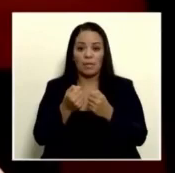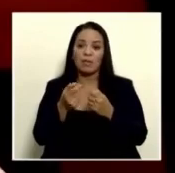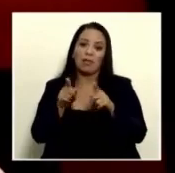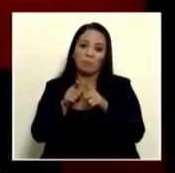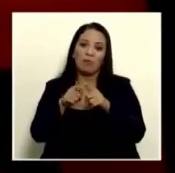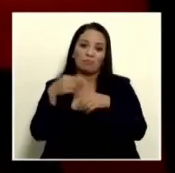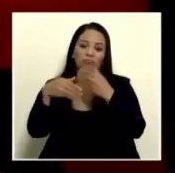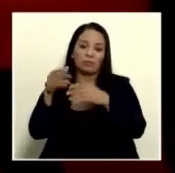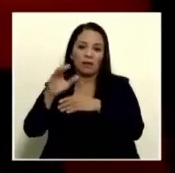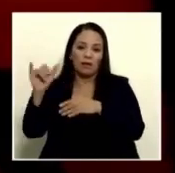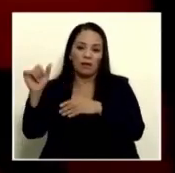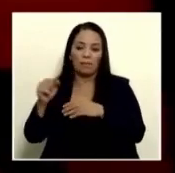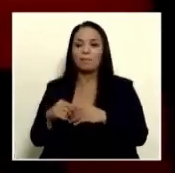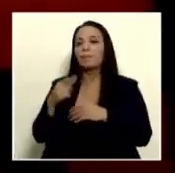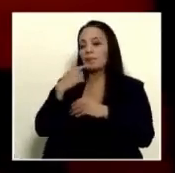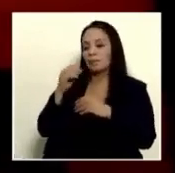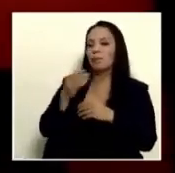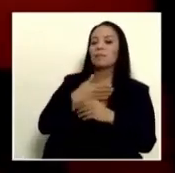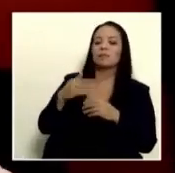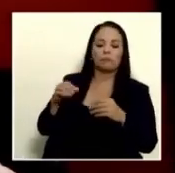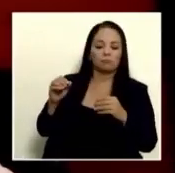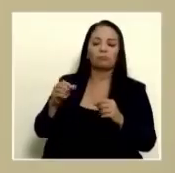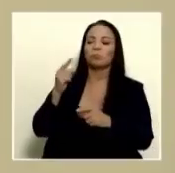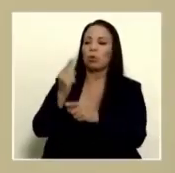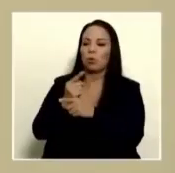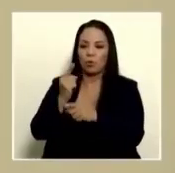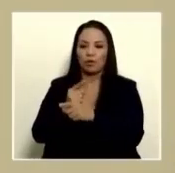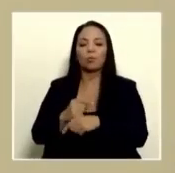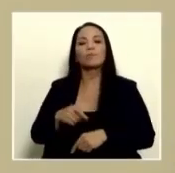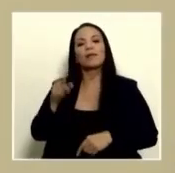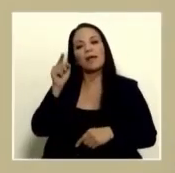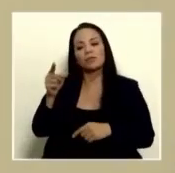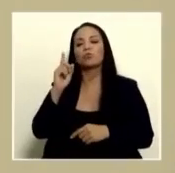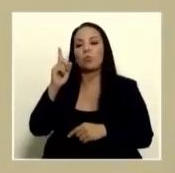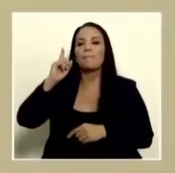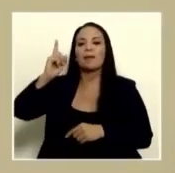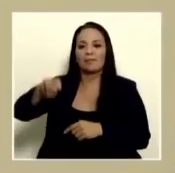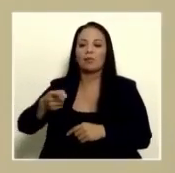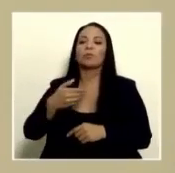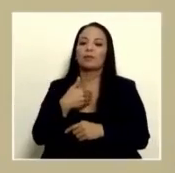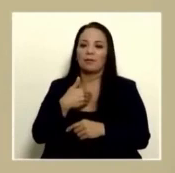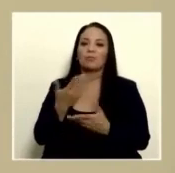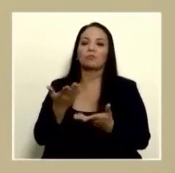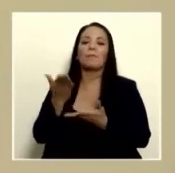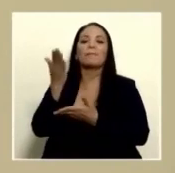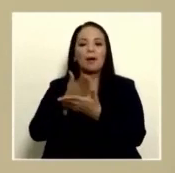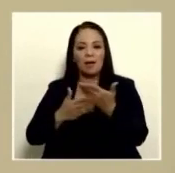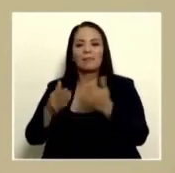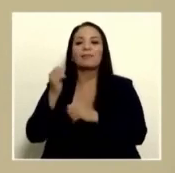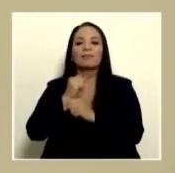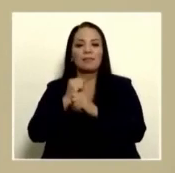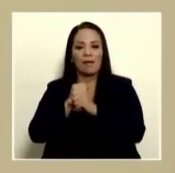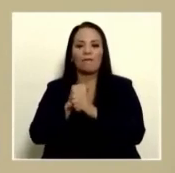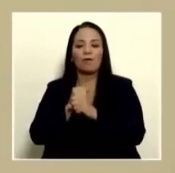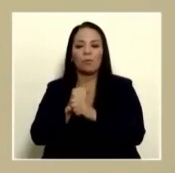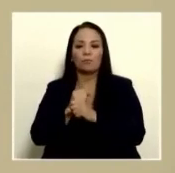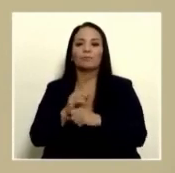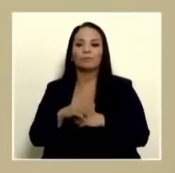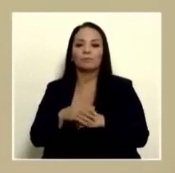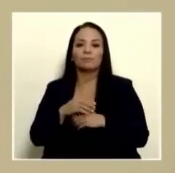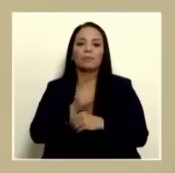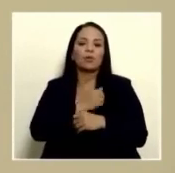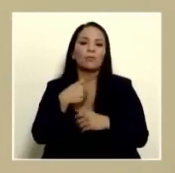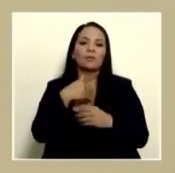quería que me dijeras absolutamente de hecho ese es uno de los mandatos que tenemos es parte del trabajo y perdón ministra